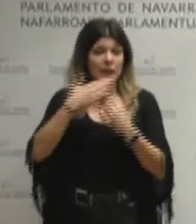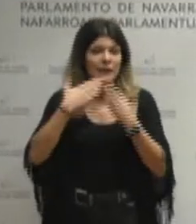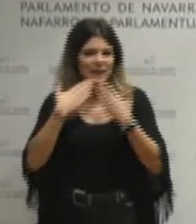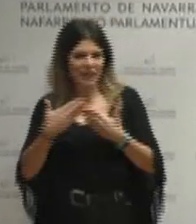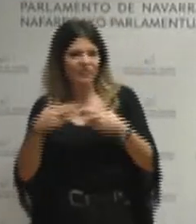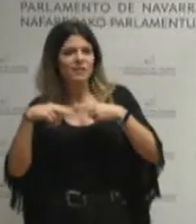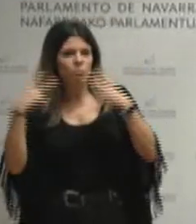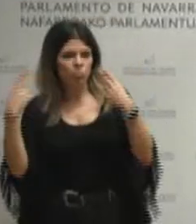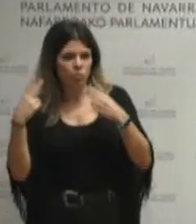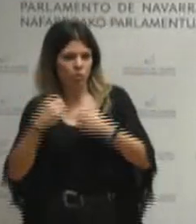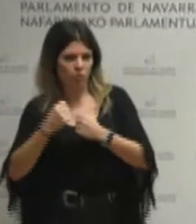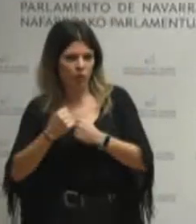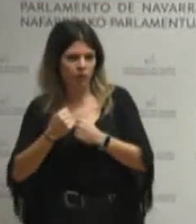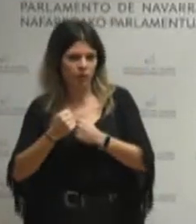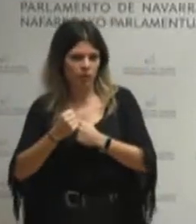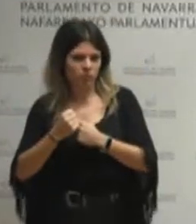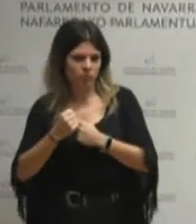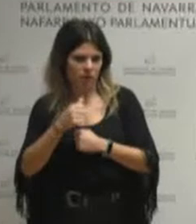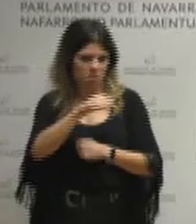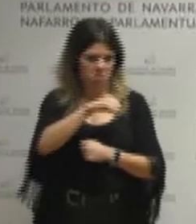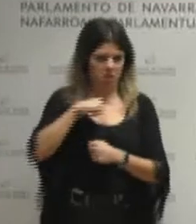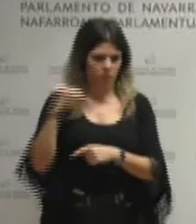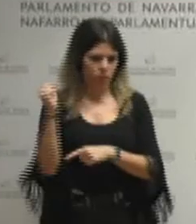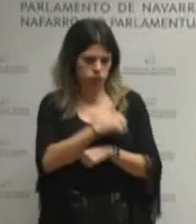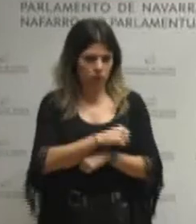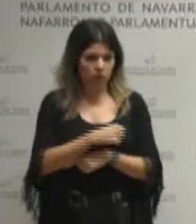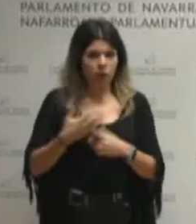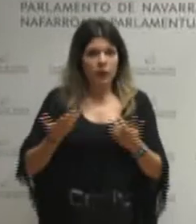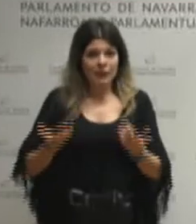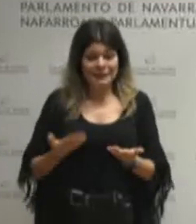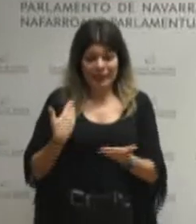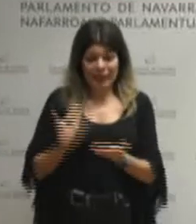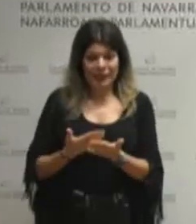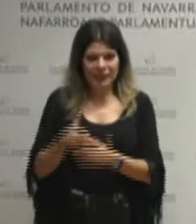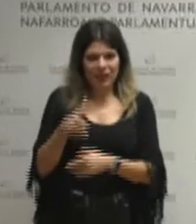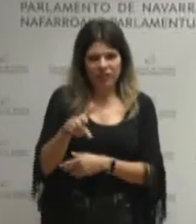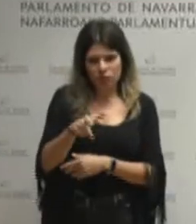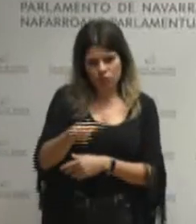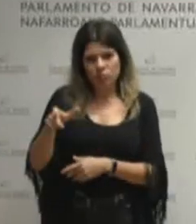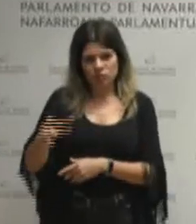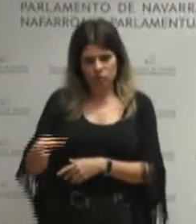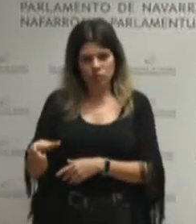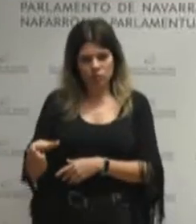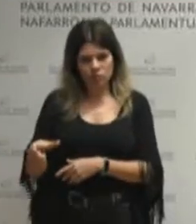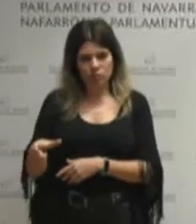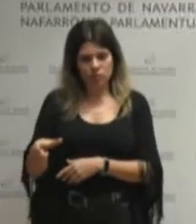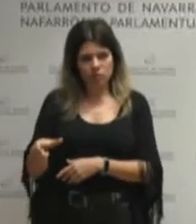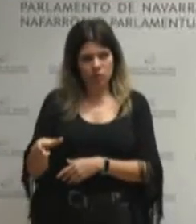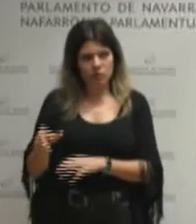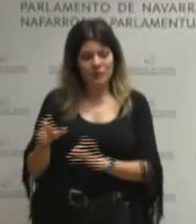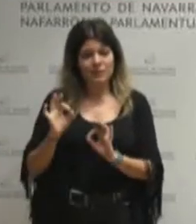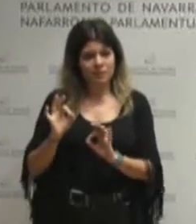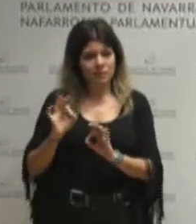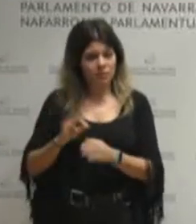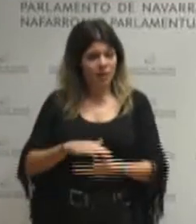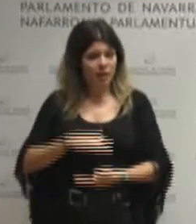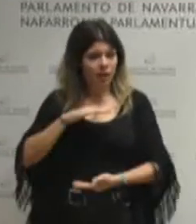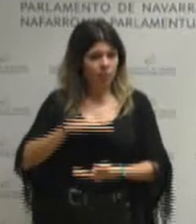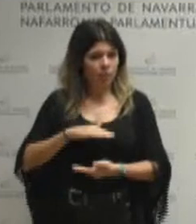frente a intereses privados, es la garantía de los derechos de las personas y es la capacidad